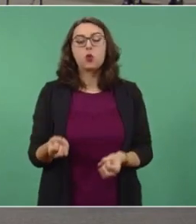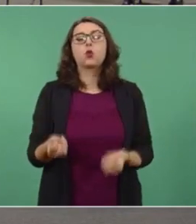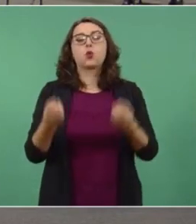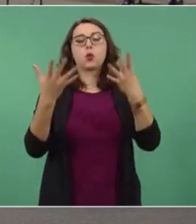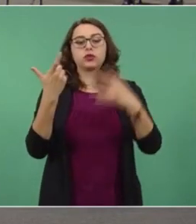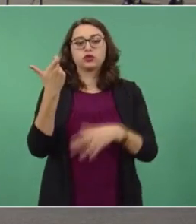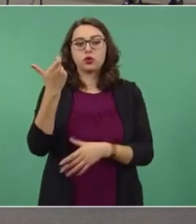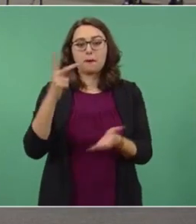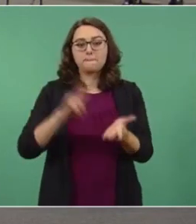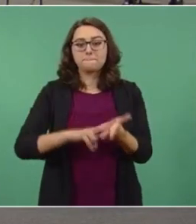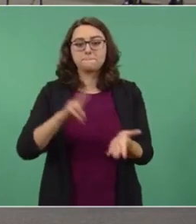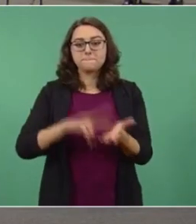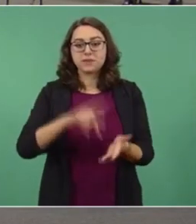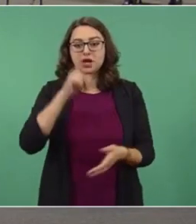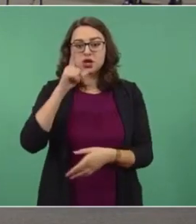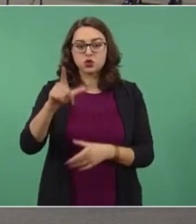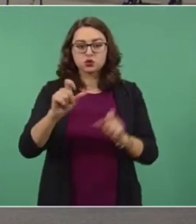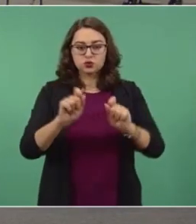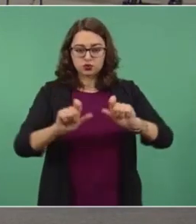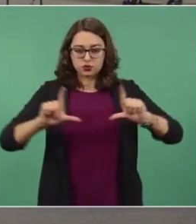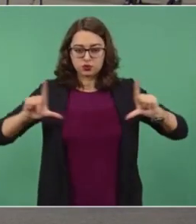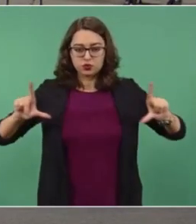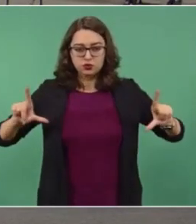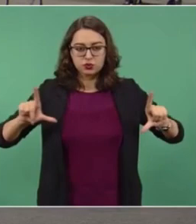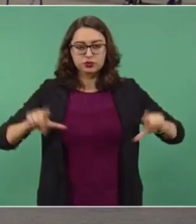la gráfica? ¿La amplían, por favor?